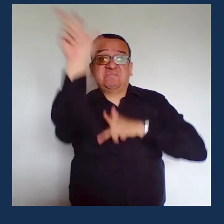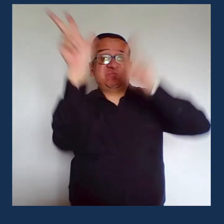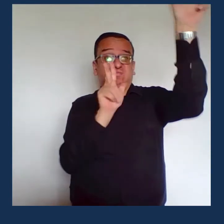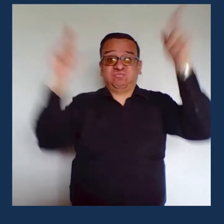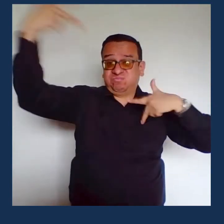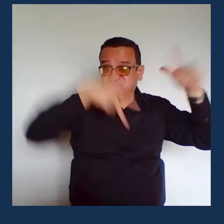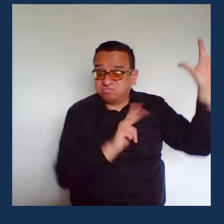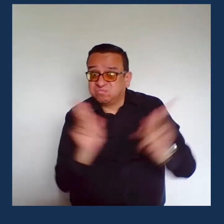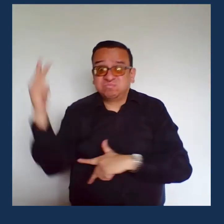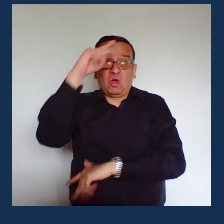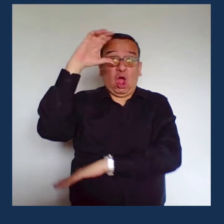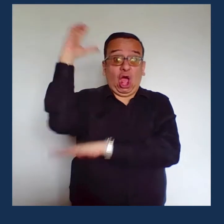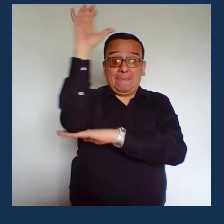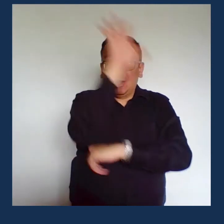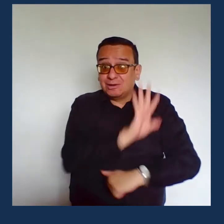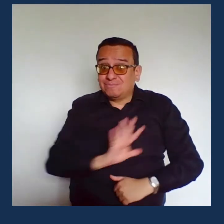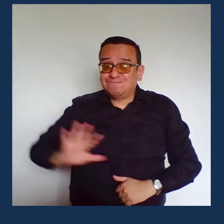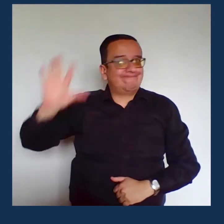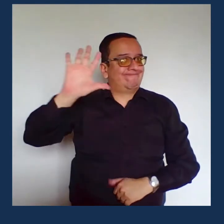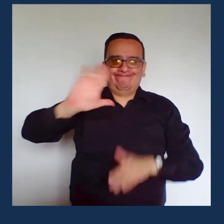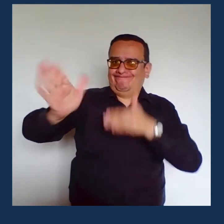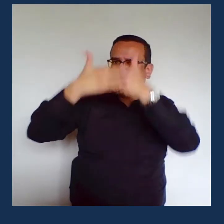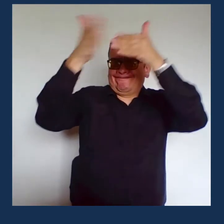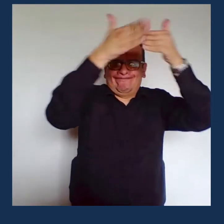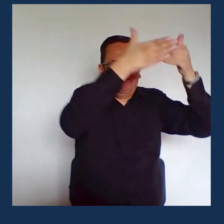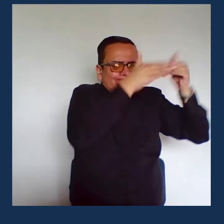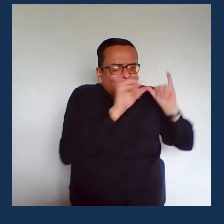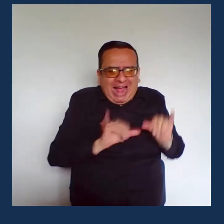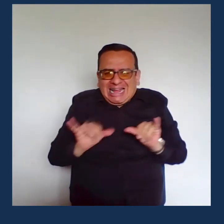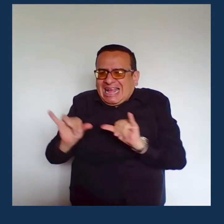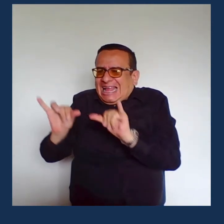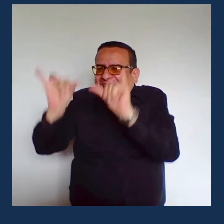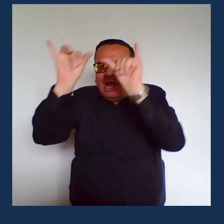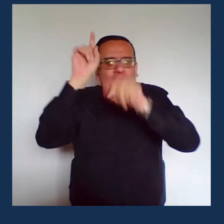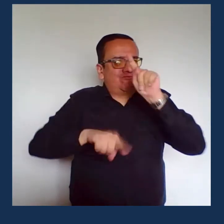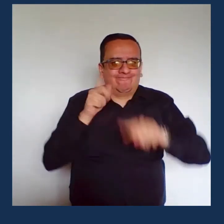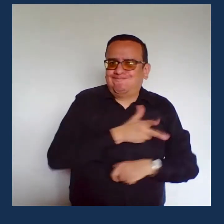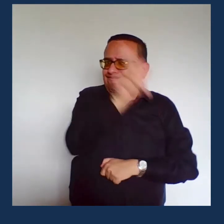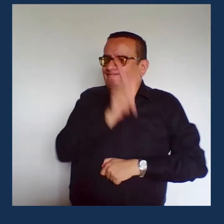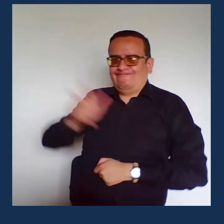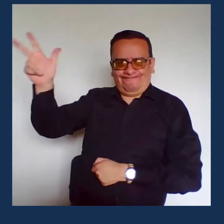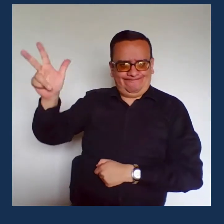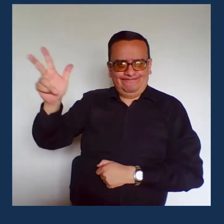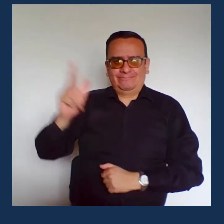se limita la libre circulación de personas y vehículos en el territorio nacional